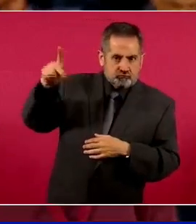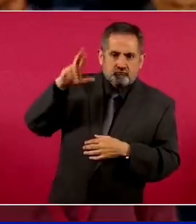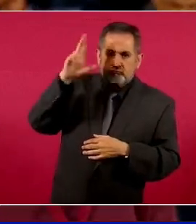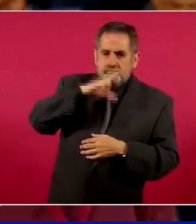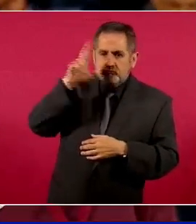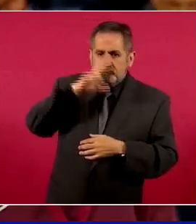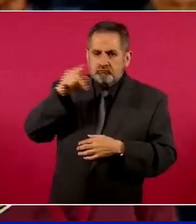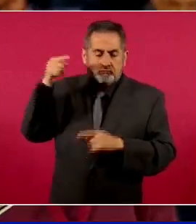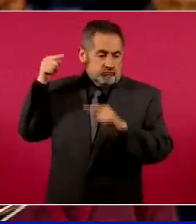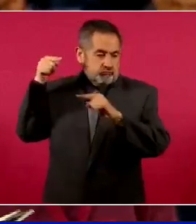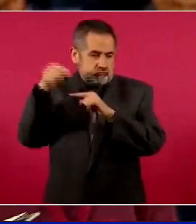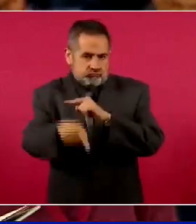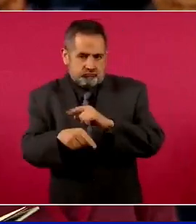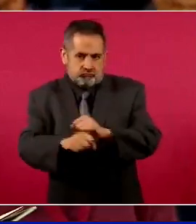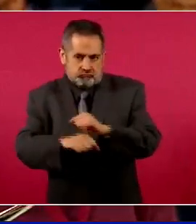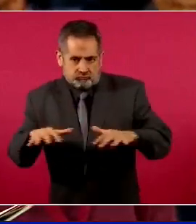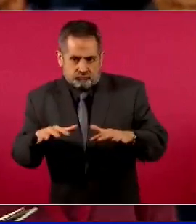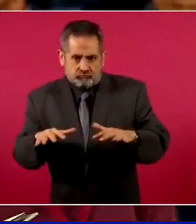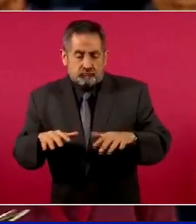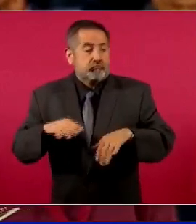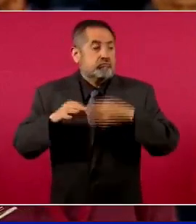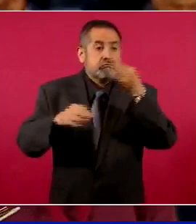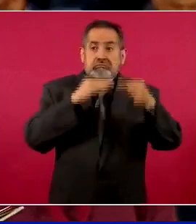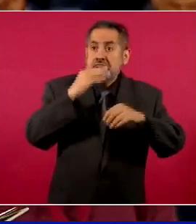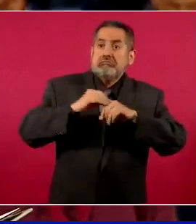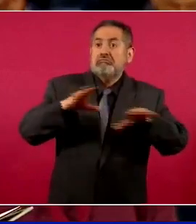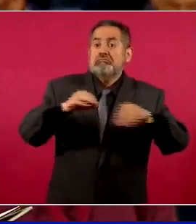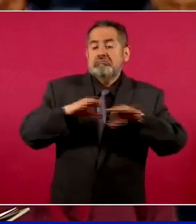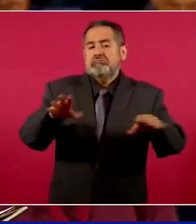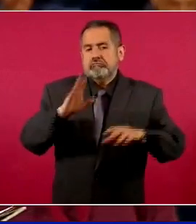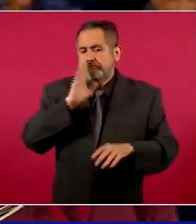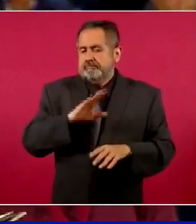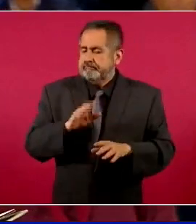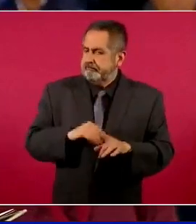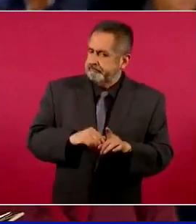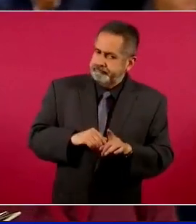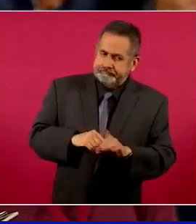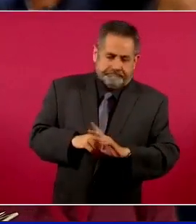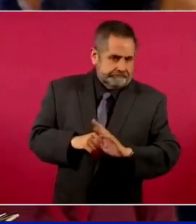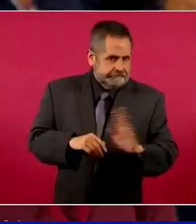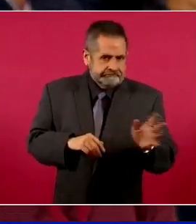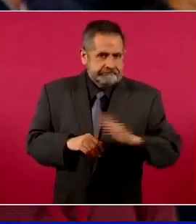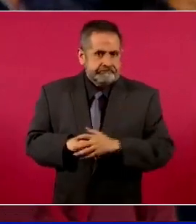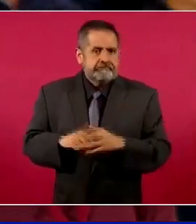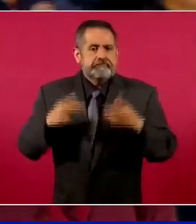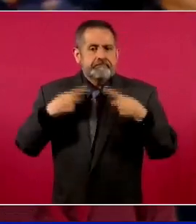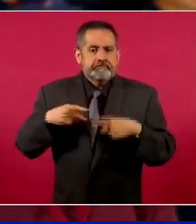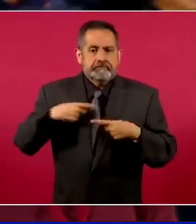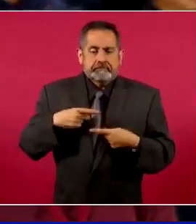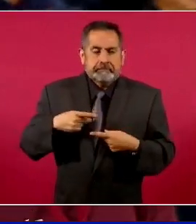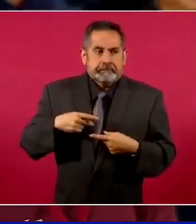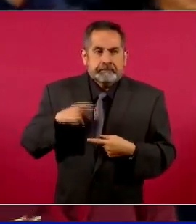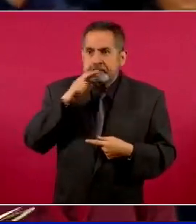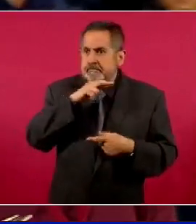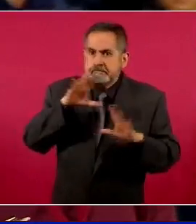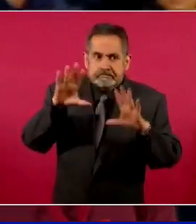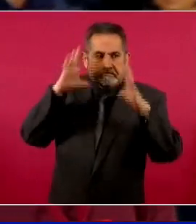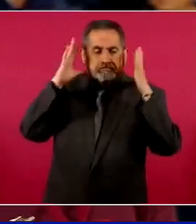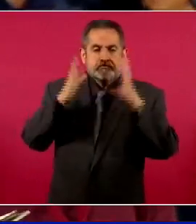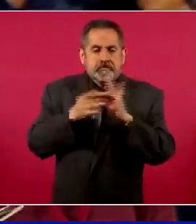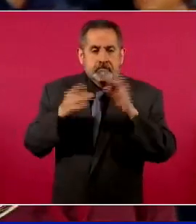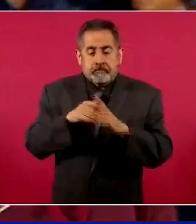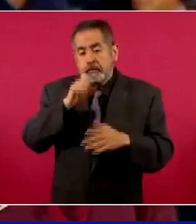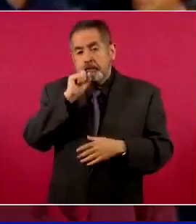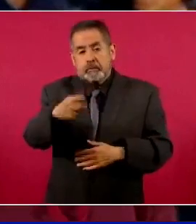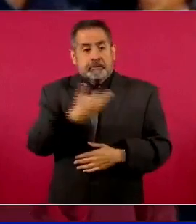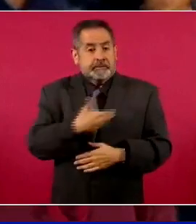y que se ha mal informado lamentablemente de que la gente se apresura, mismo el